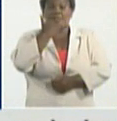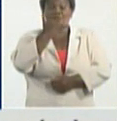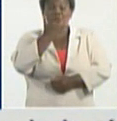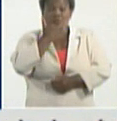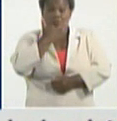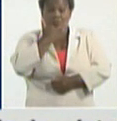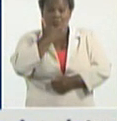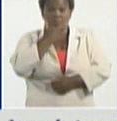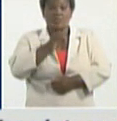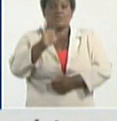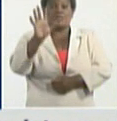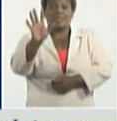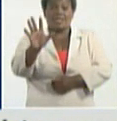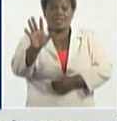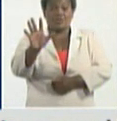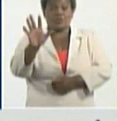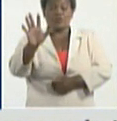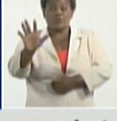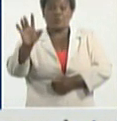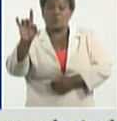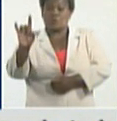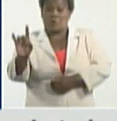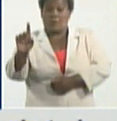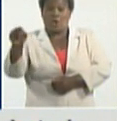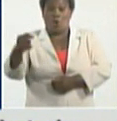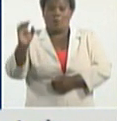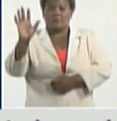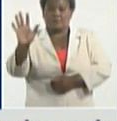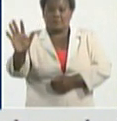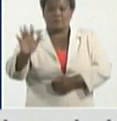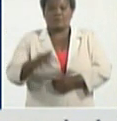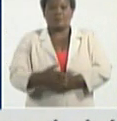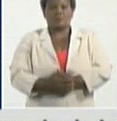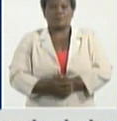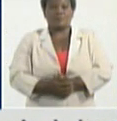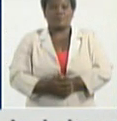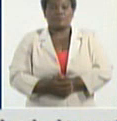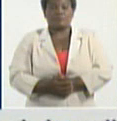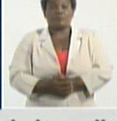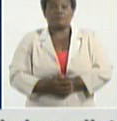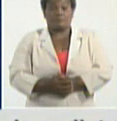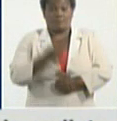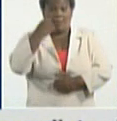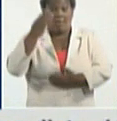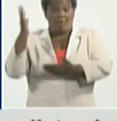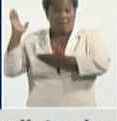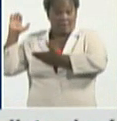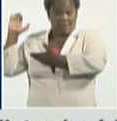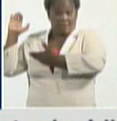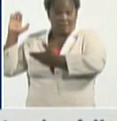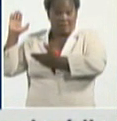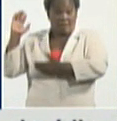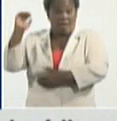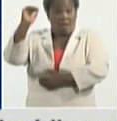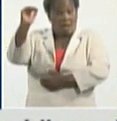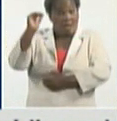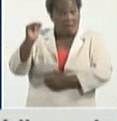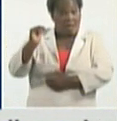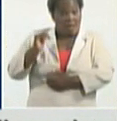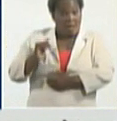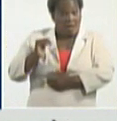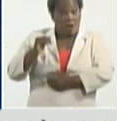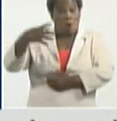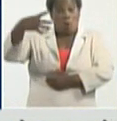de 559,5. Ahí están las cuatro provincias, la